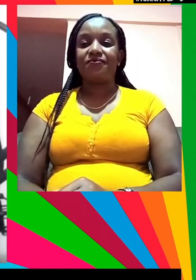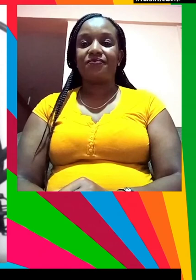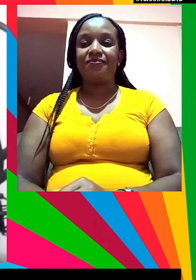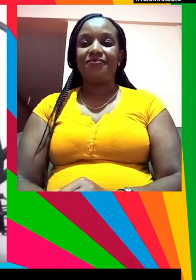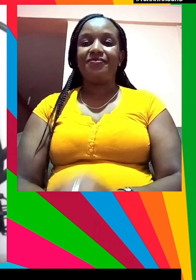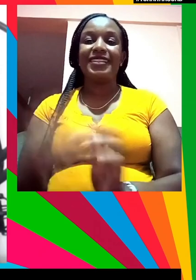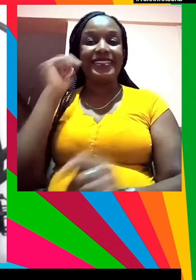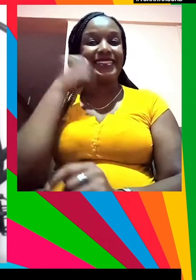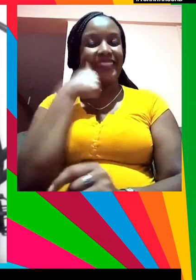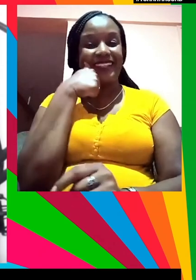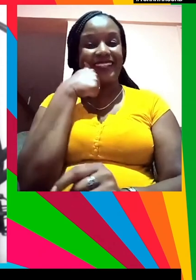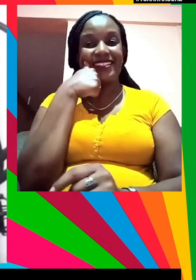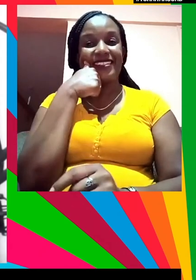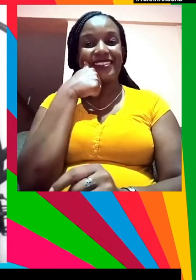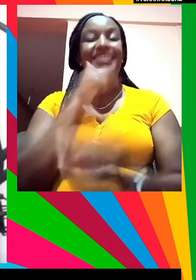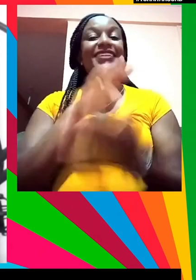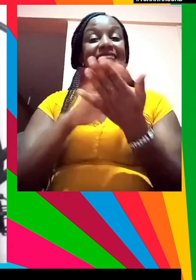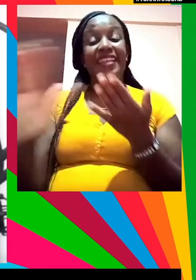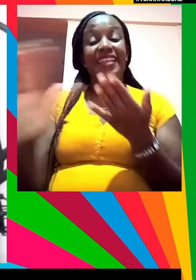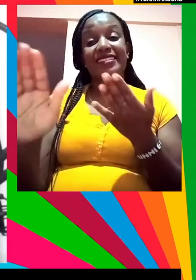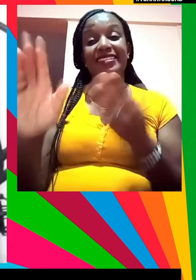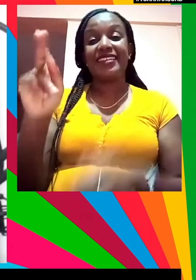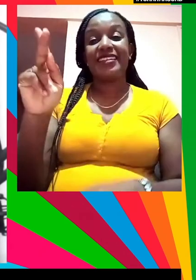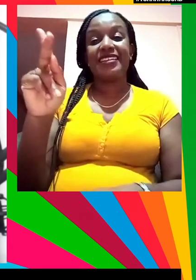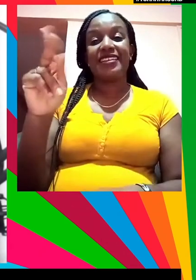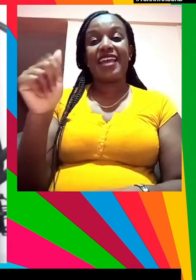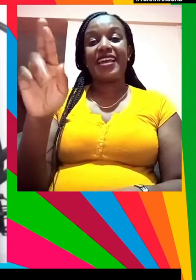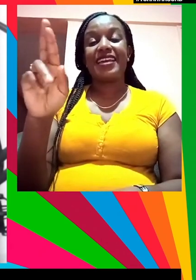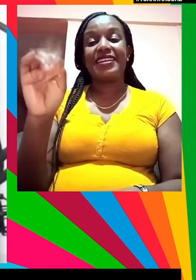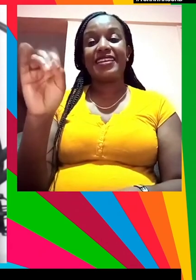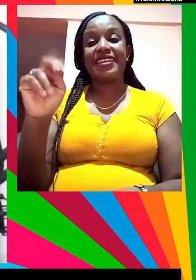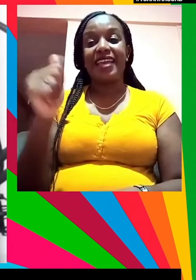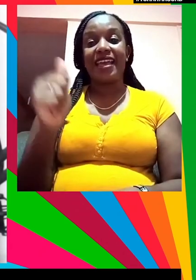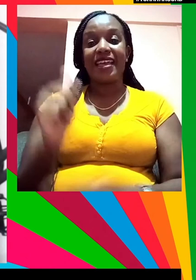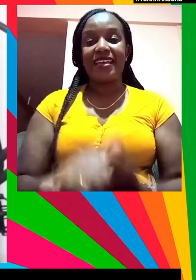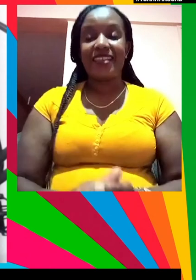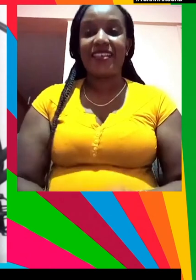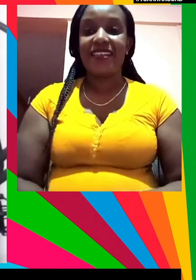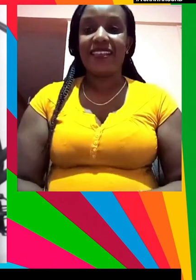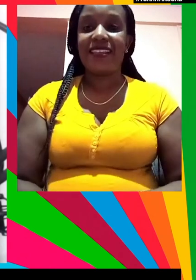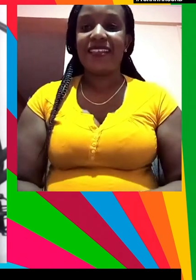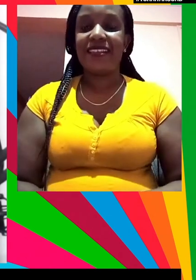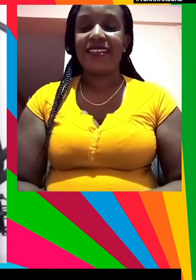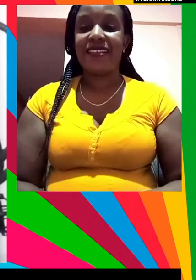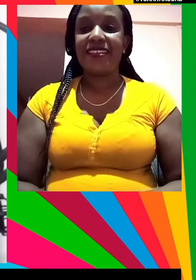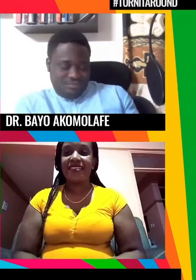quiero matricularme en el Karina y luego Natasha gracias creo